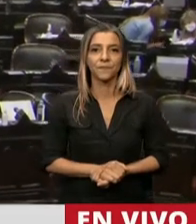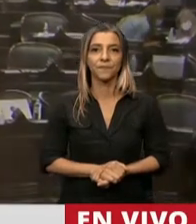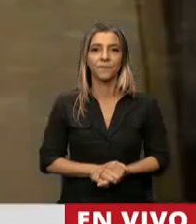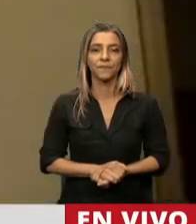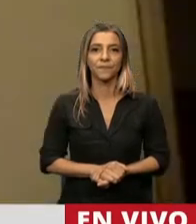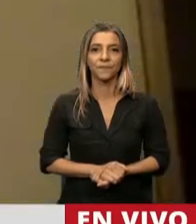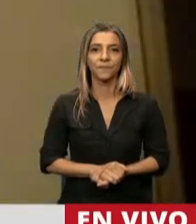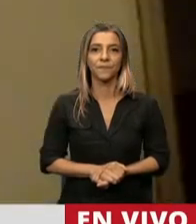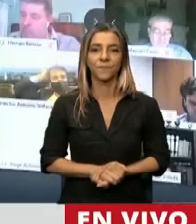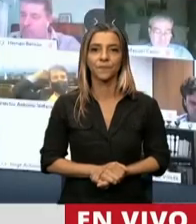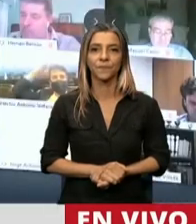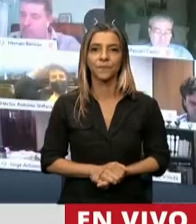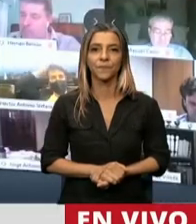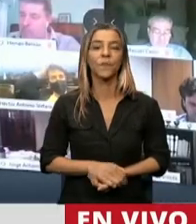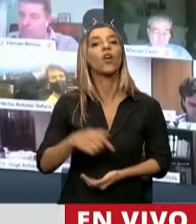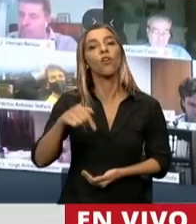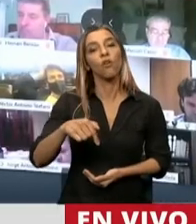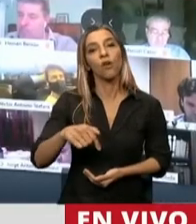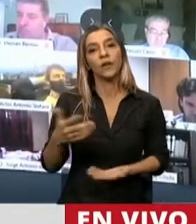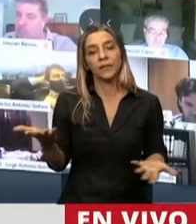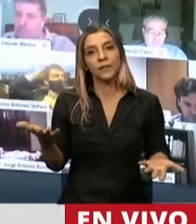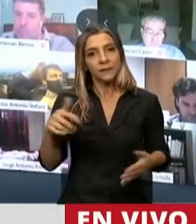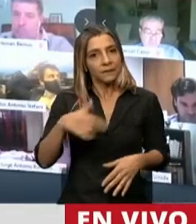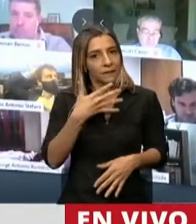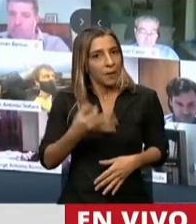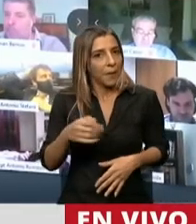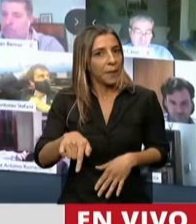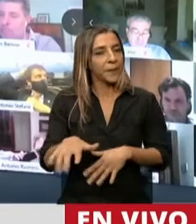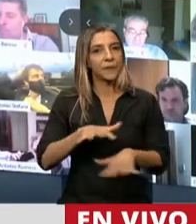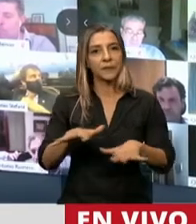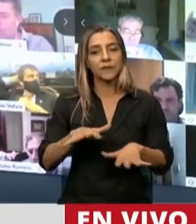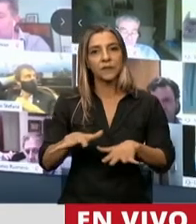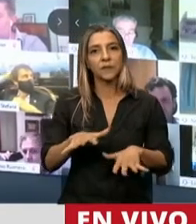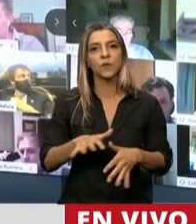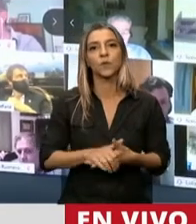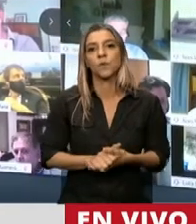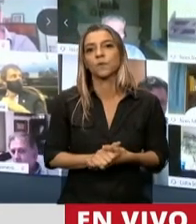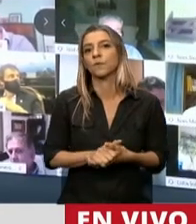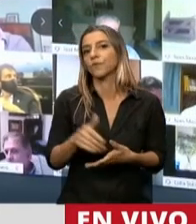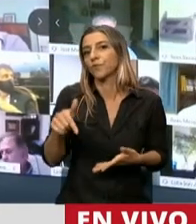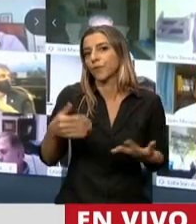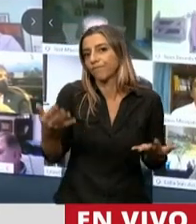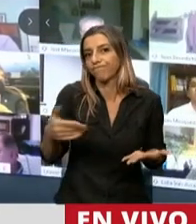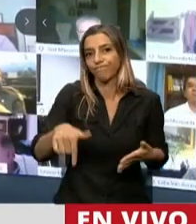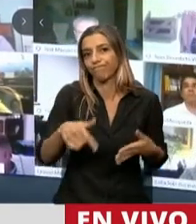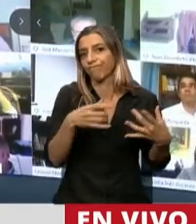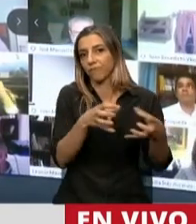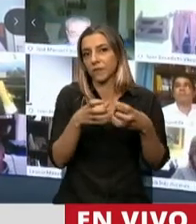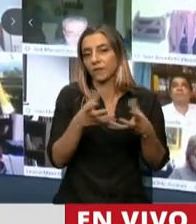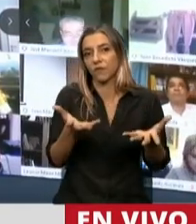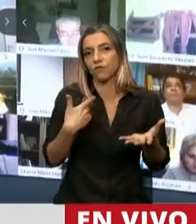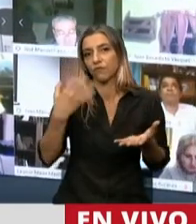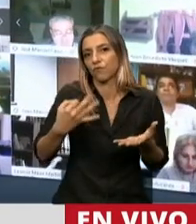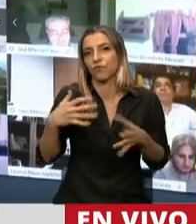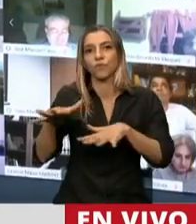Hoy, la verdad que la situación que nos trae a este momento de nuestra sesión tiene